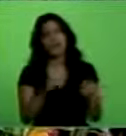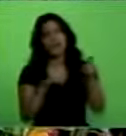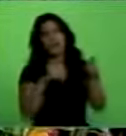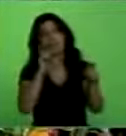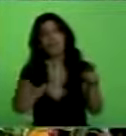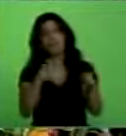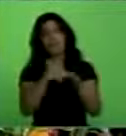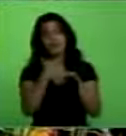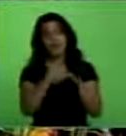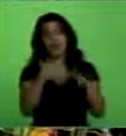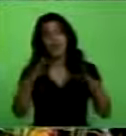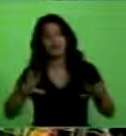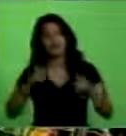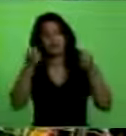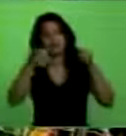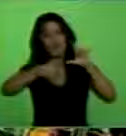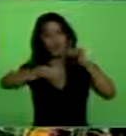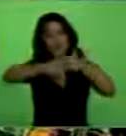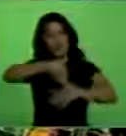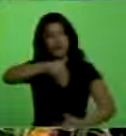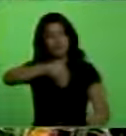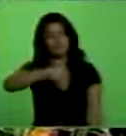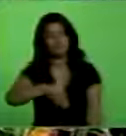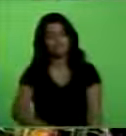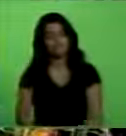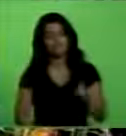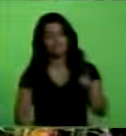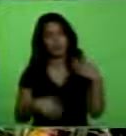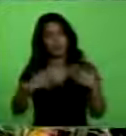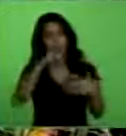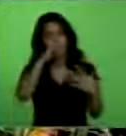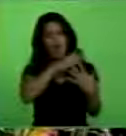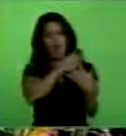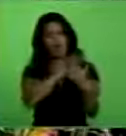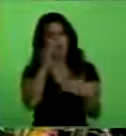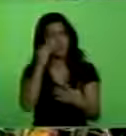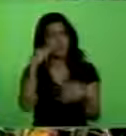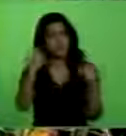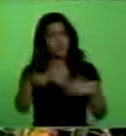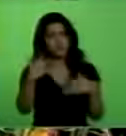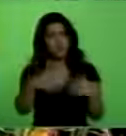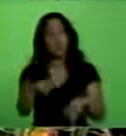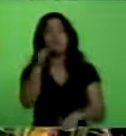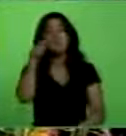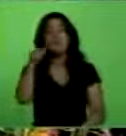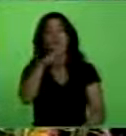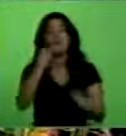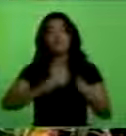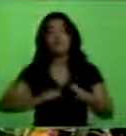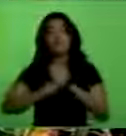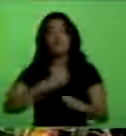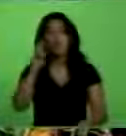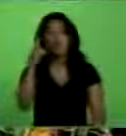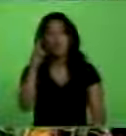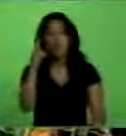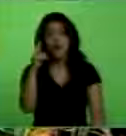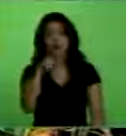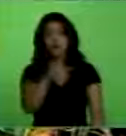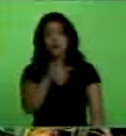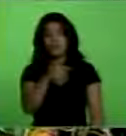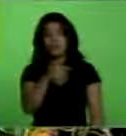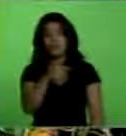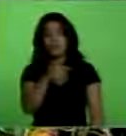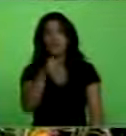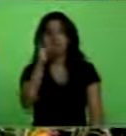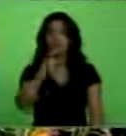él también es un redentor de esta América. Una historia gloriosa que tiene Pepe y todo el pueblo uruguayo y me permiten, más